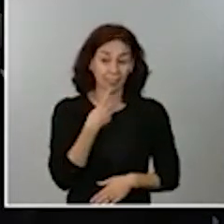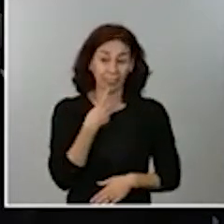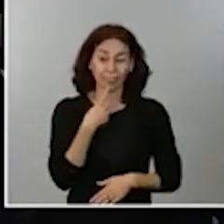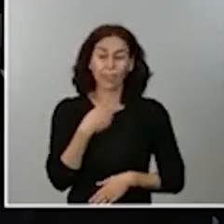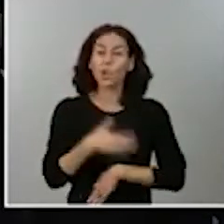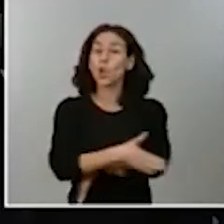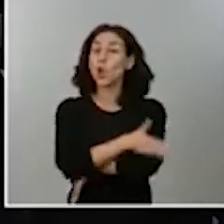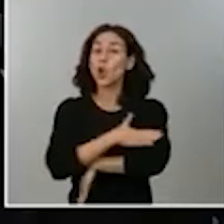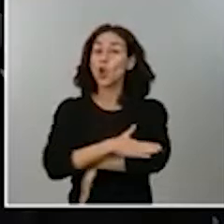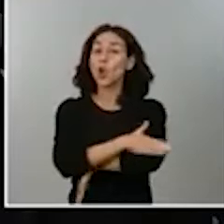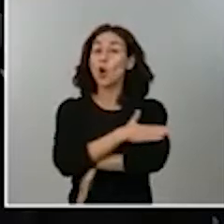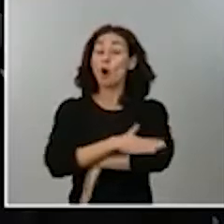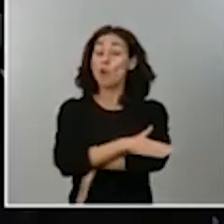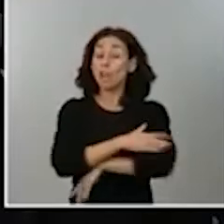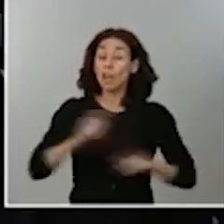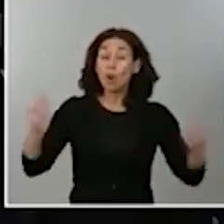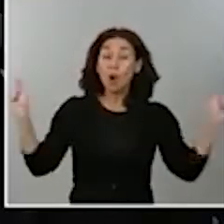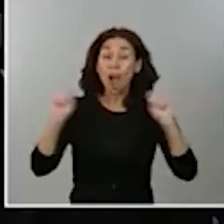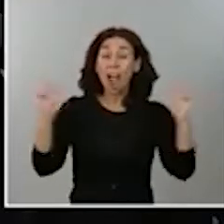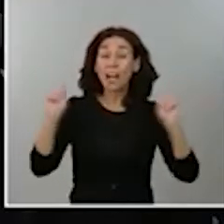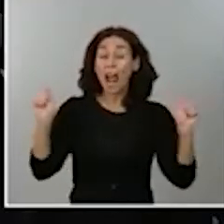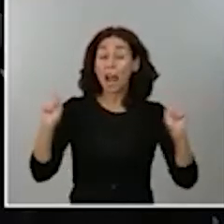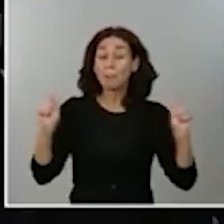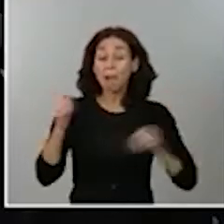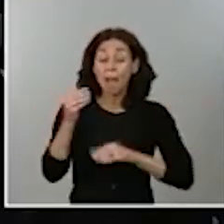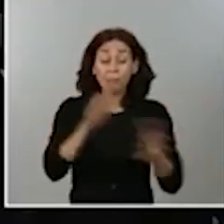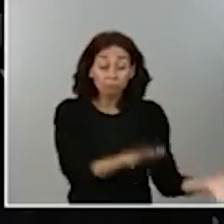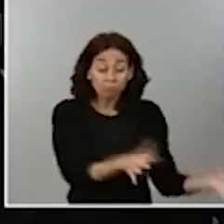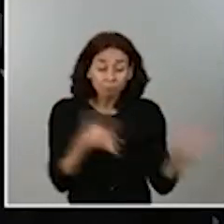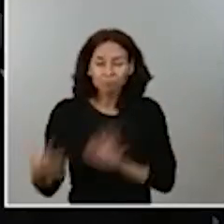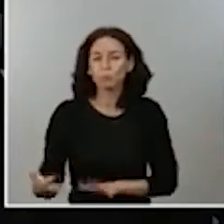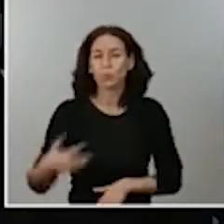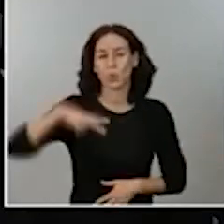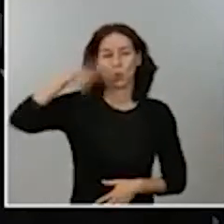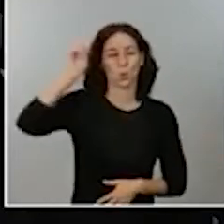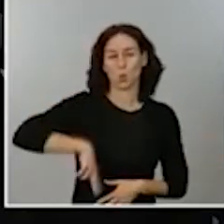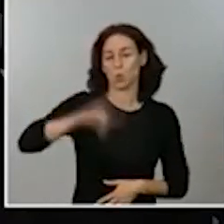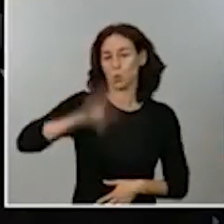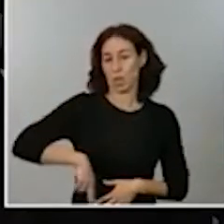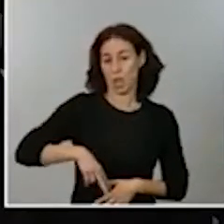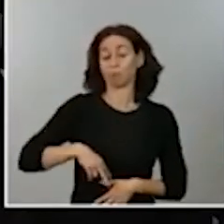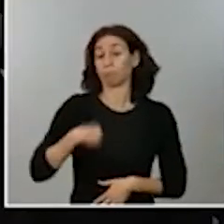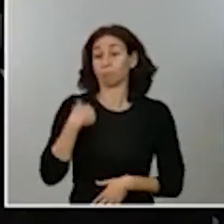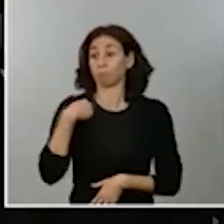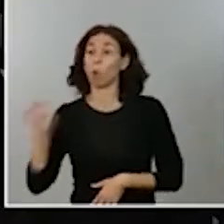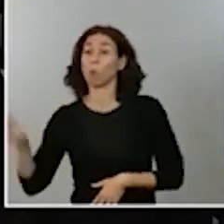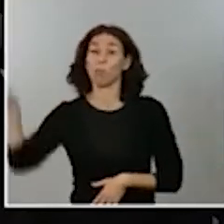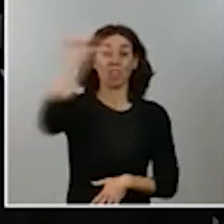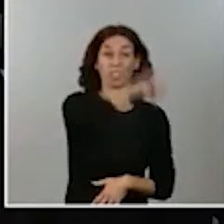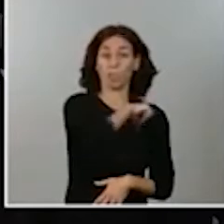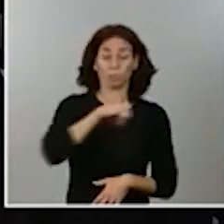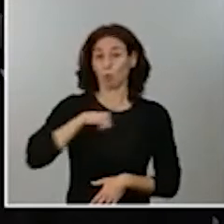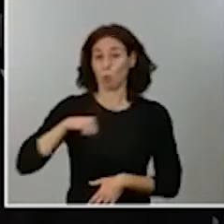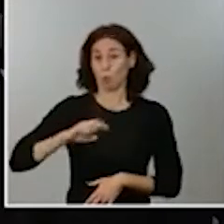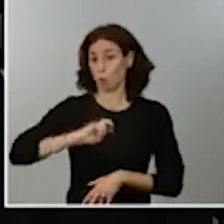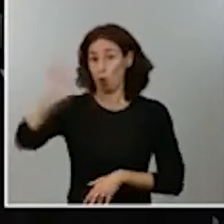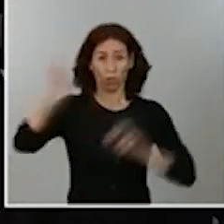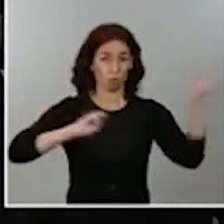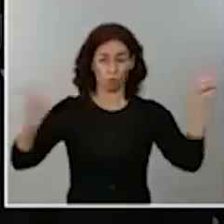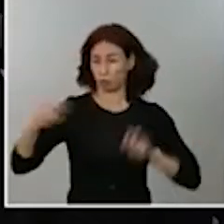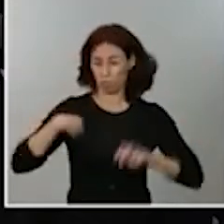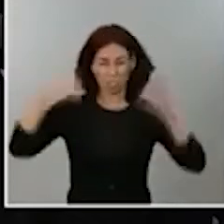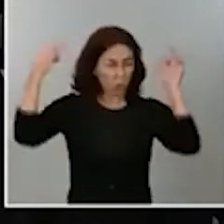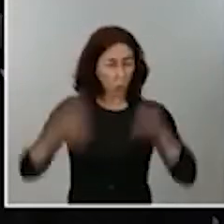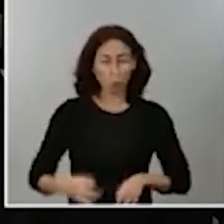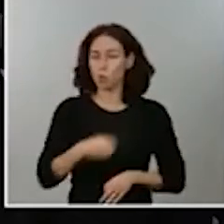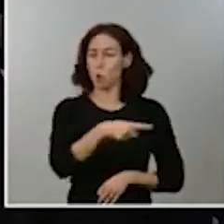a decretar el estado de alarma en otras comunidades autónomas? Ellos hacen referencia a Navarra, pero también algunos diputados del PP madrileño se refieren al